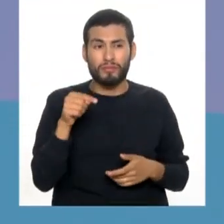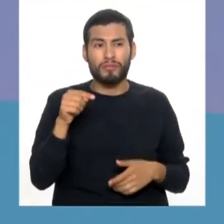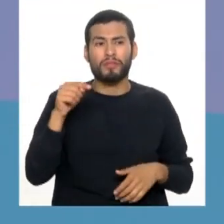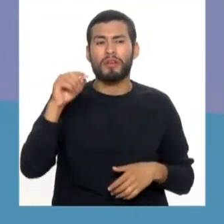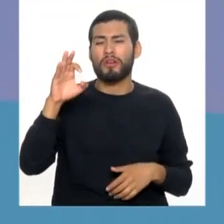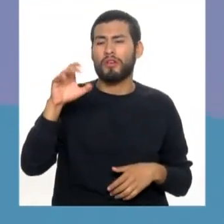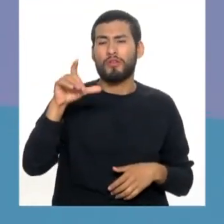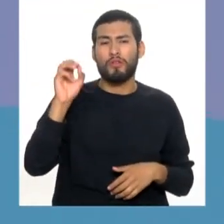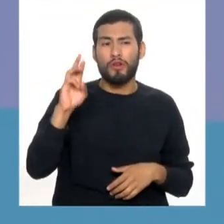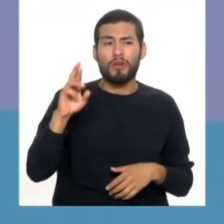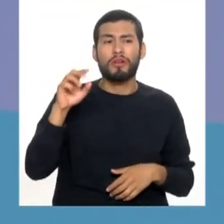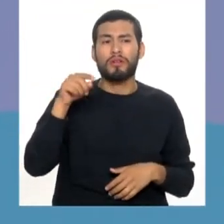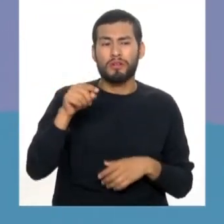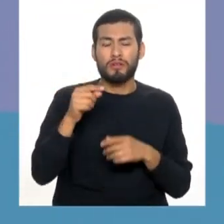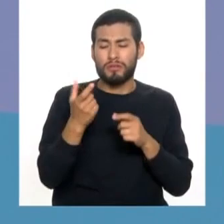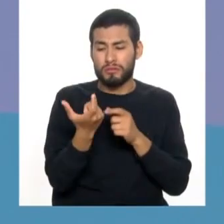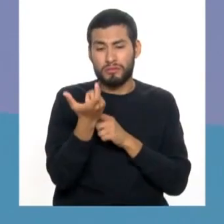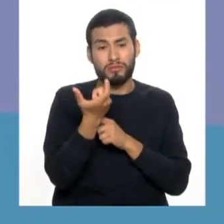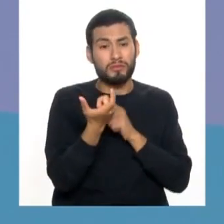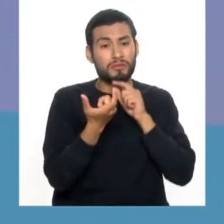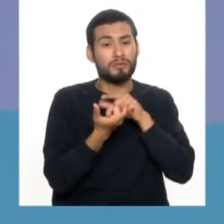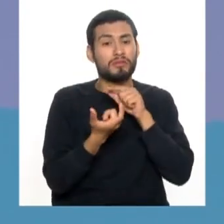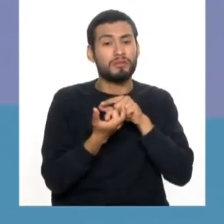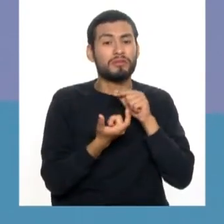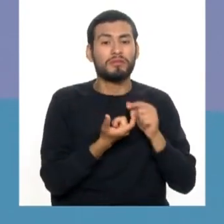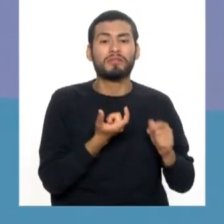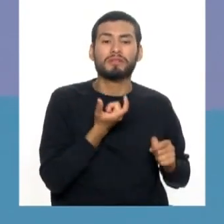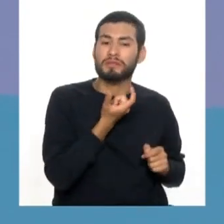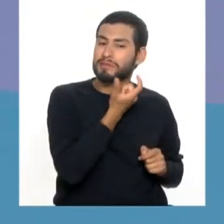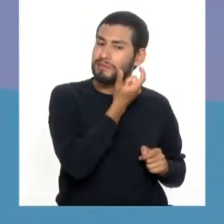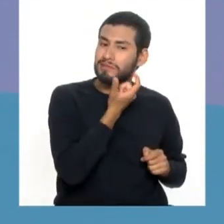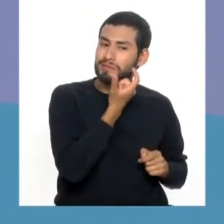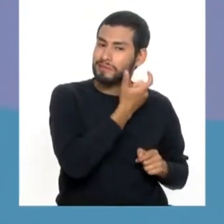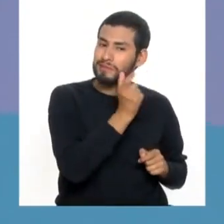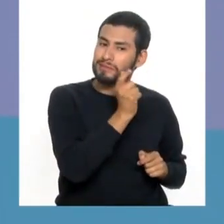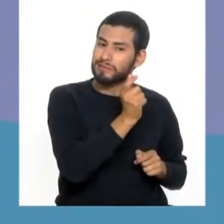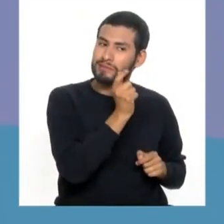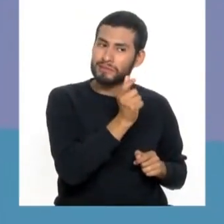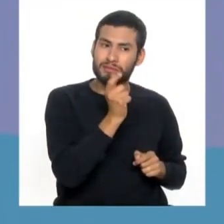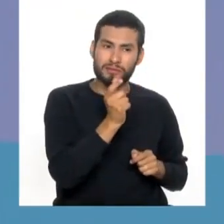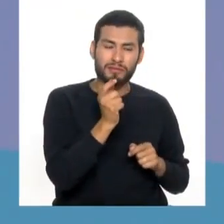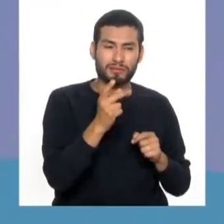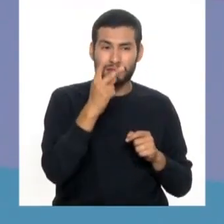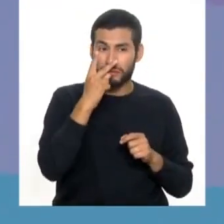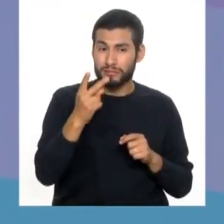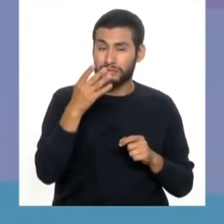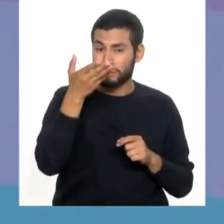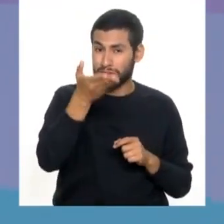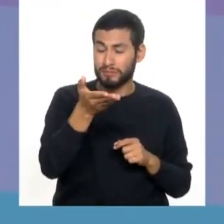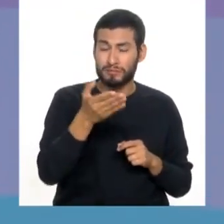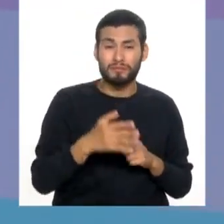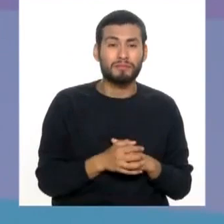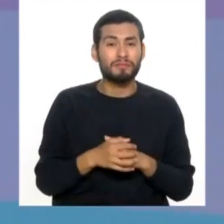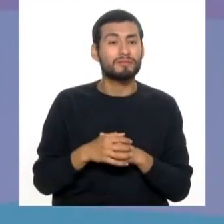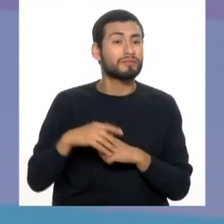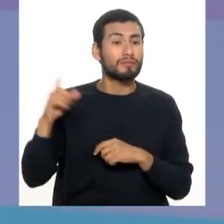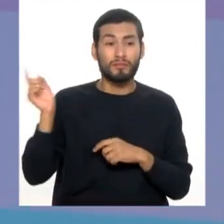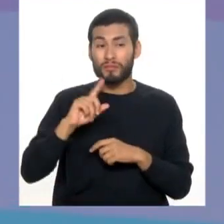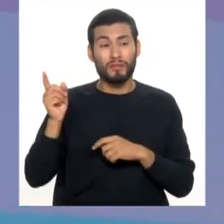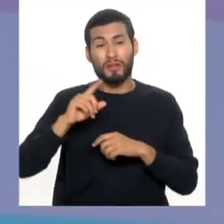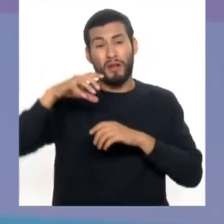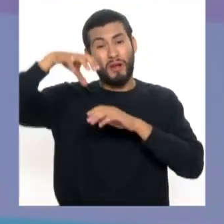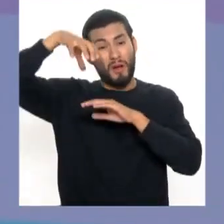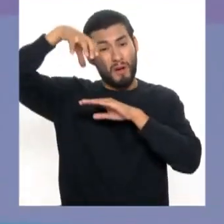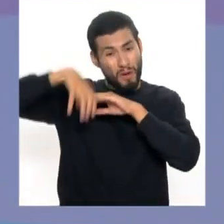Flows Dental o el arquito con hilo dental y lo ponemos en los dientes de esta manera. Entonces nunca empujamos,